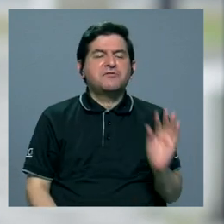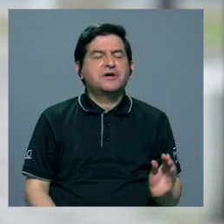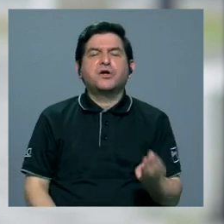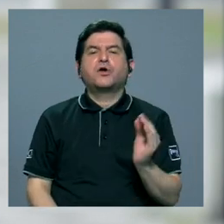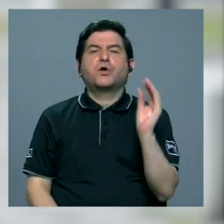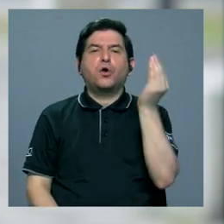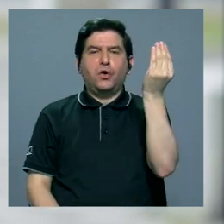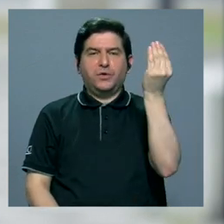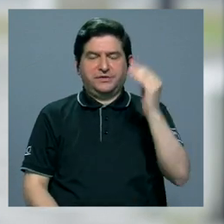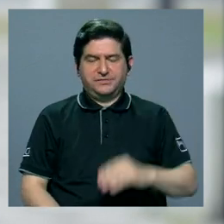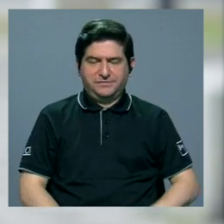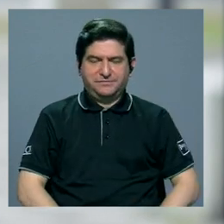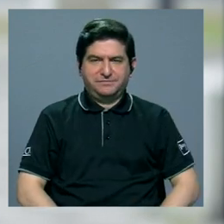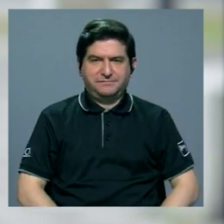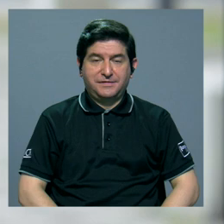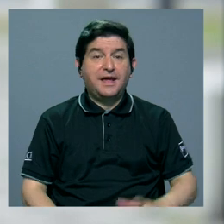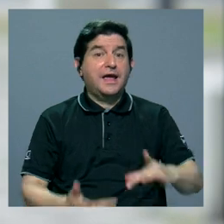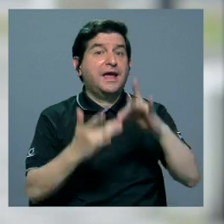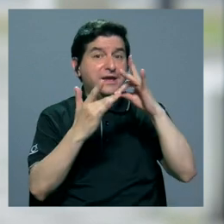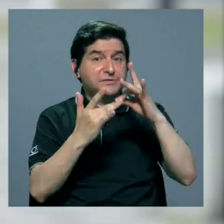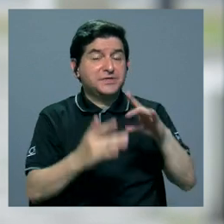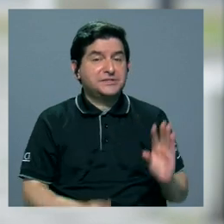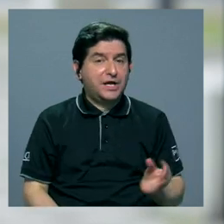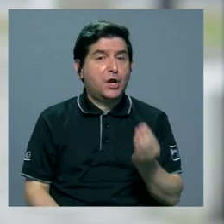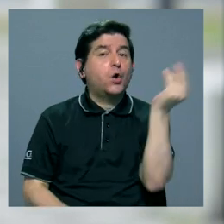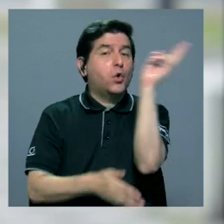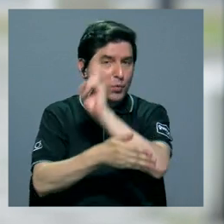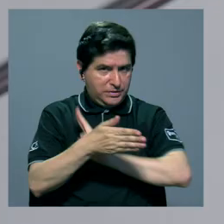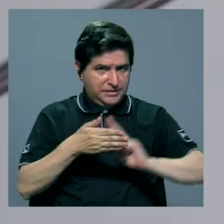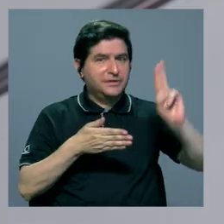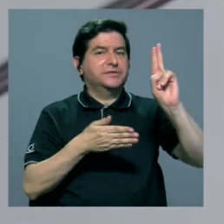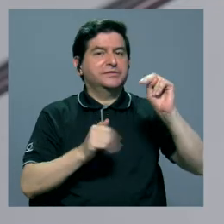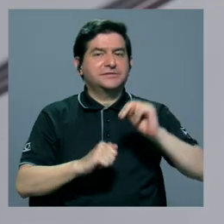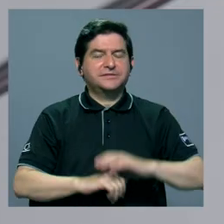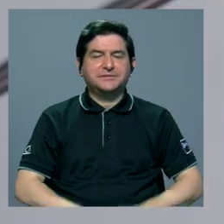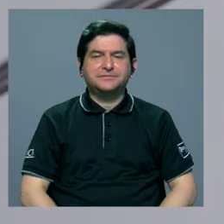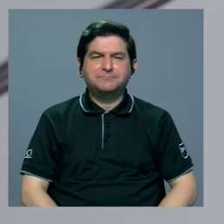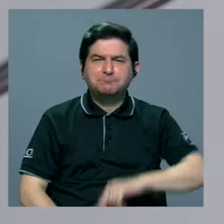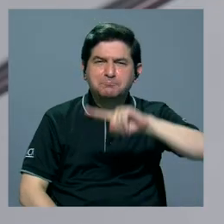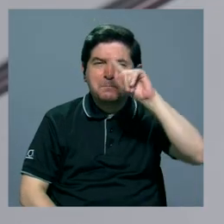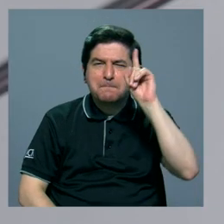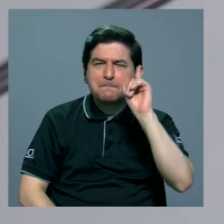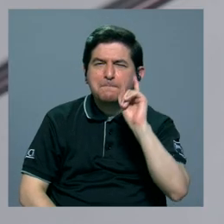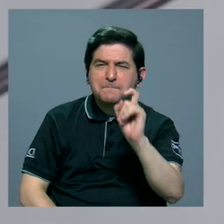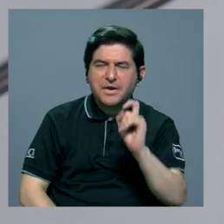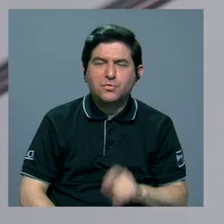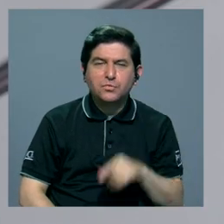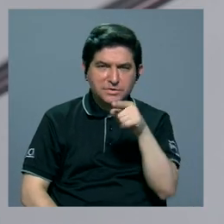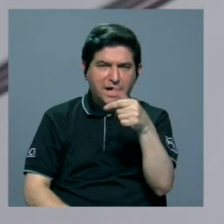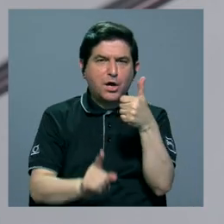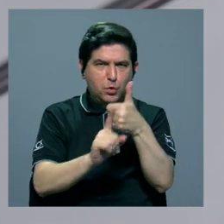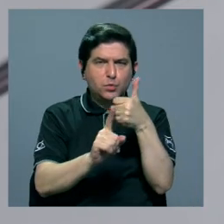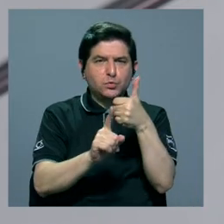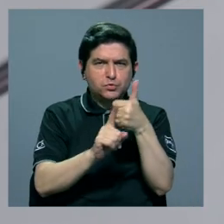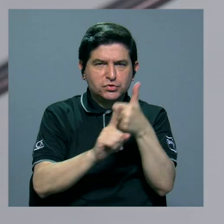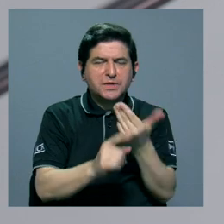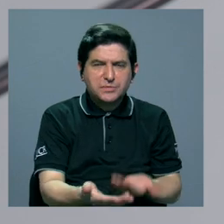por las juventudes Y en especial por las juventudes universitarias Hago una pregunta que se la